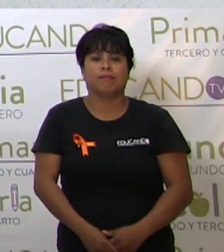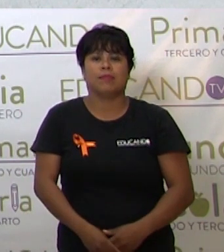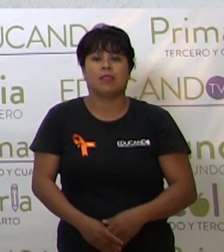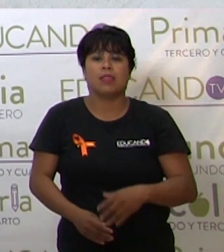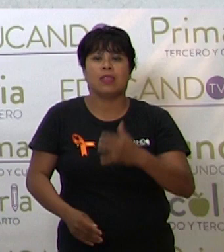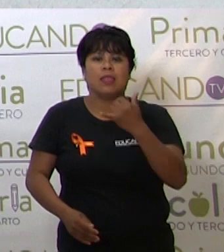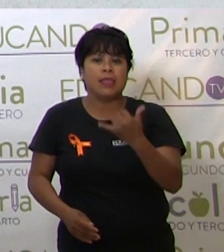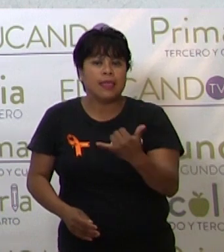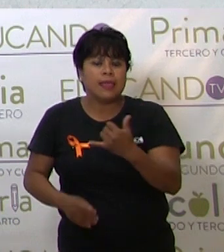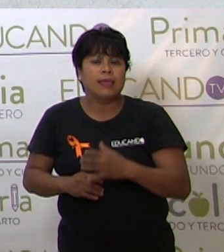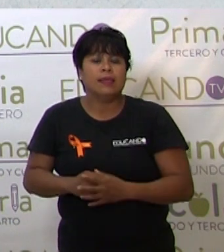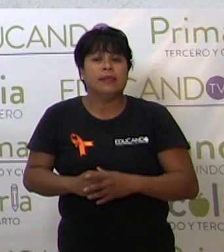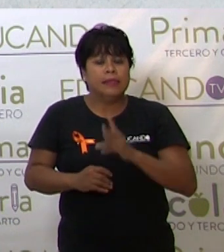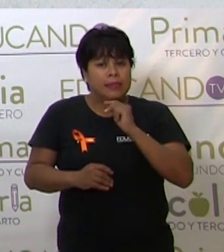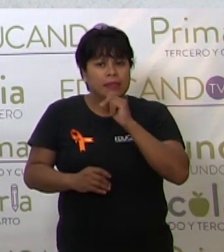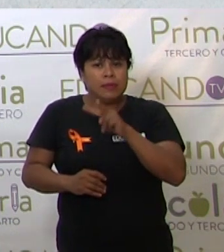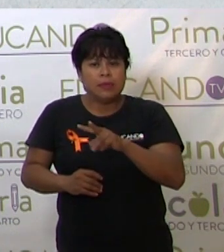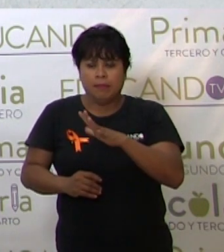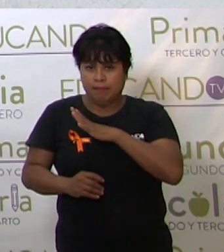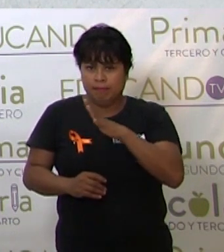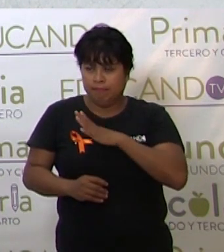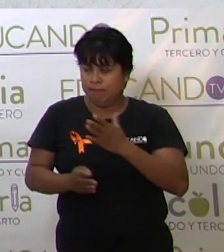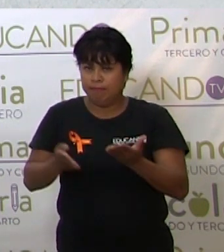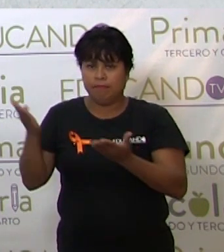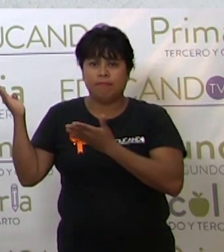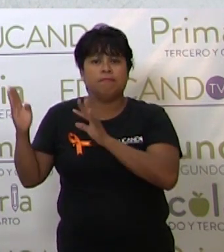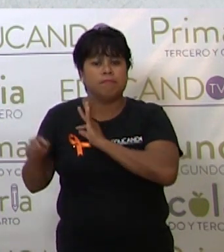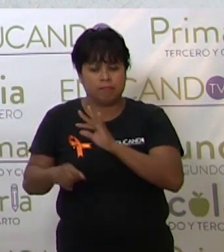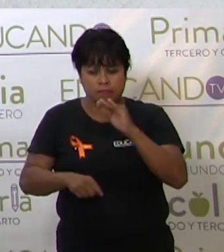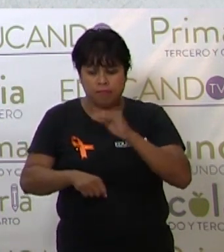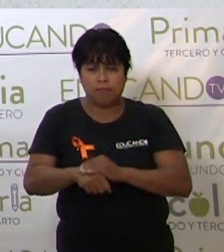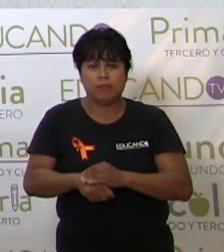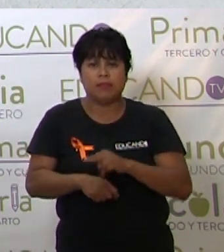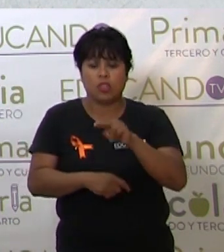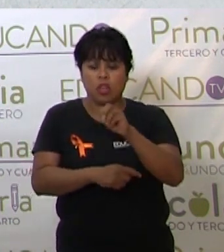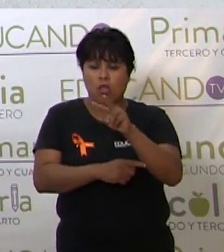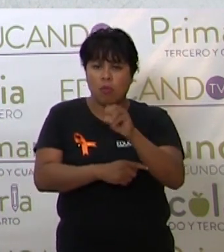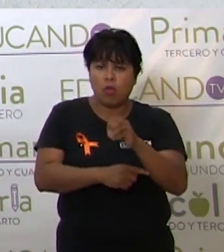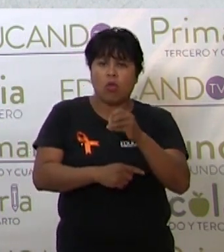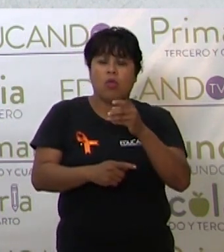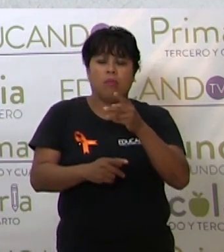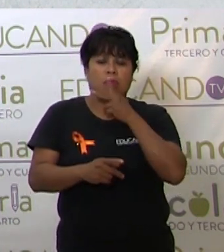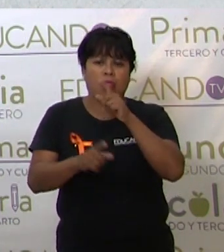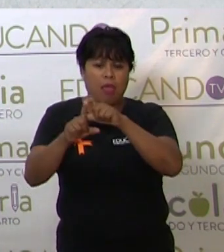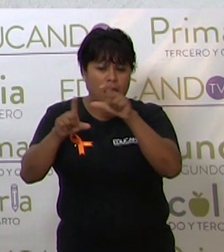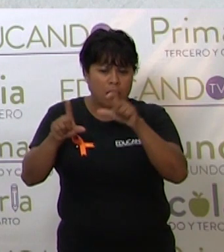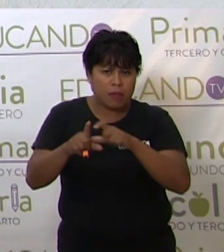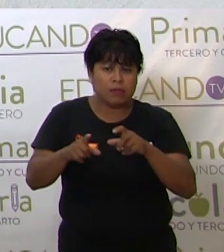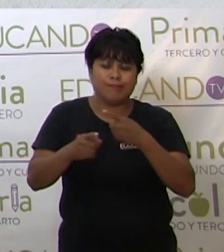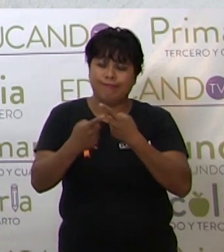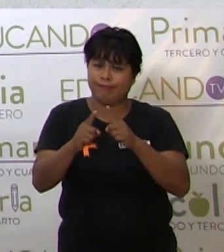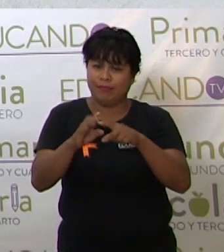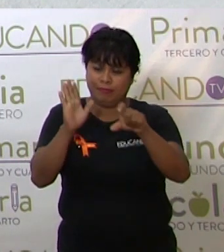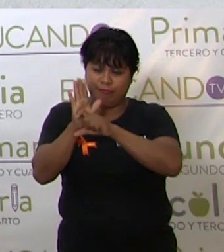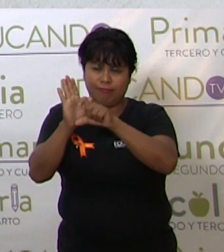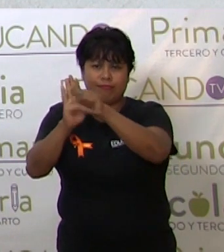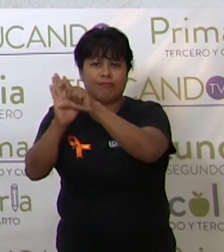Y también aquí pueden poner un nodo, el texto, una imagen, y aquí está señalado.